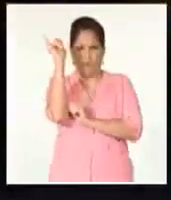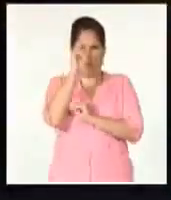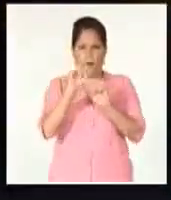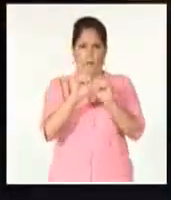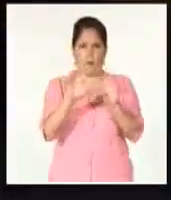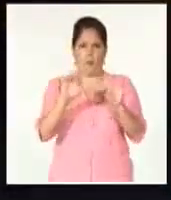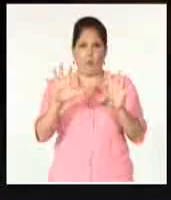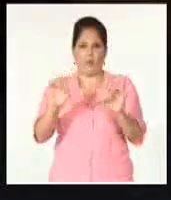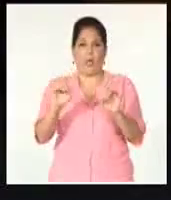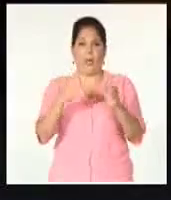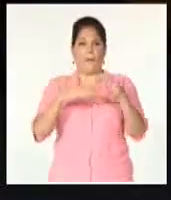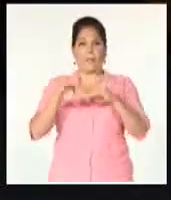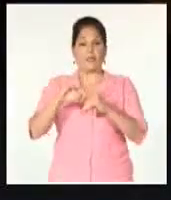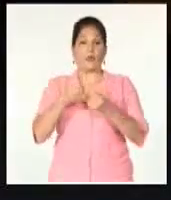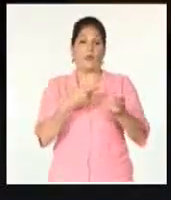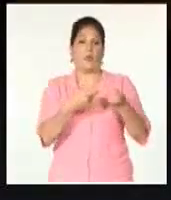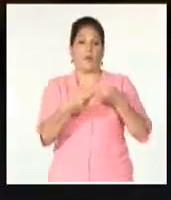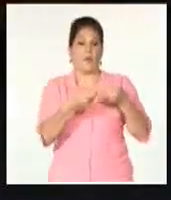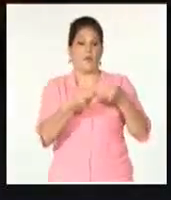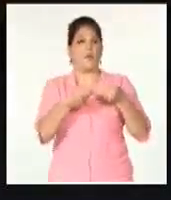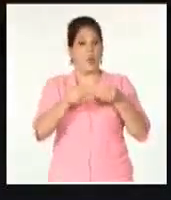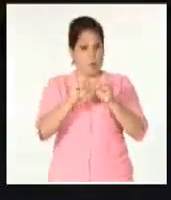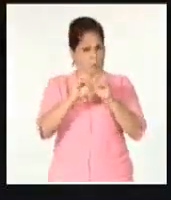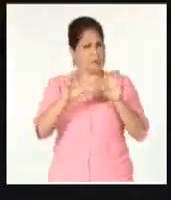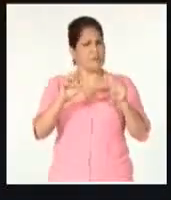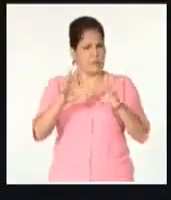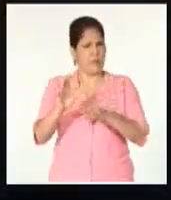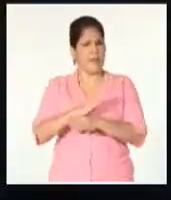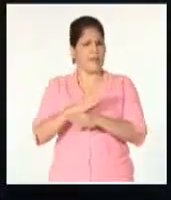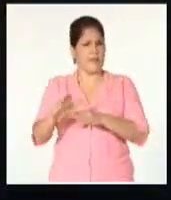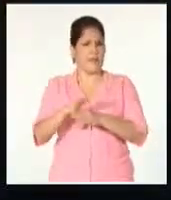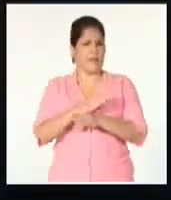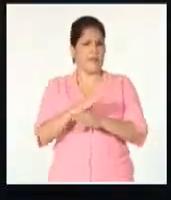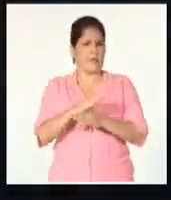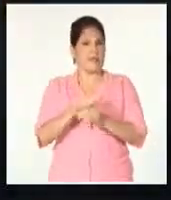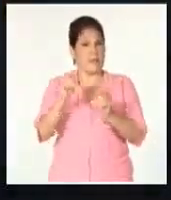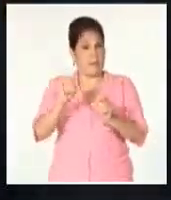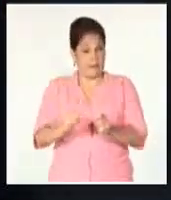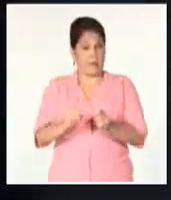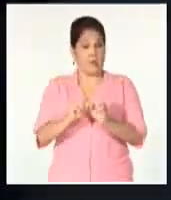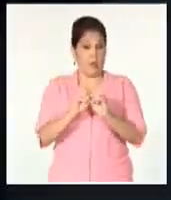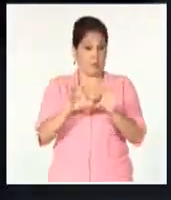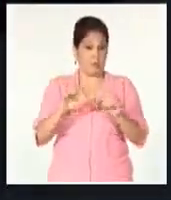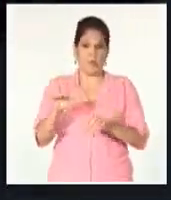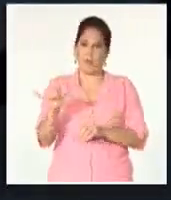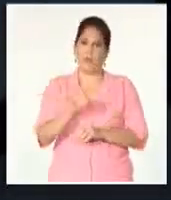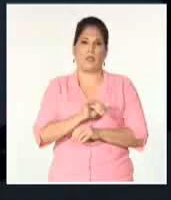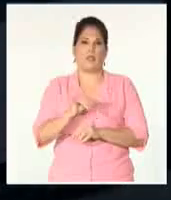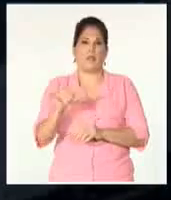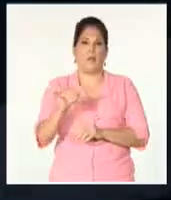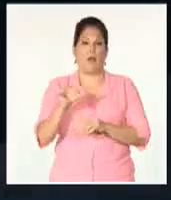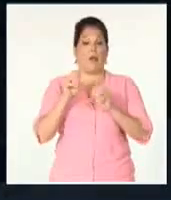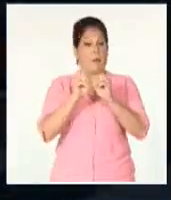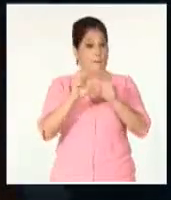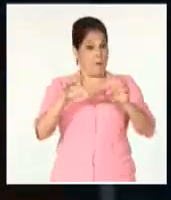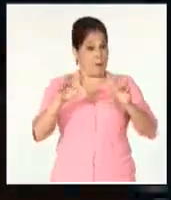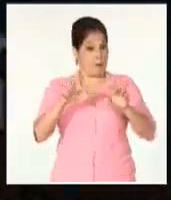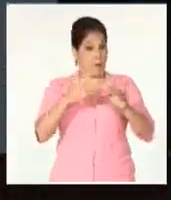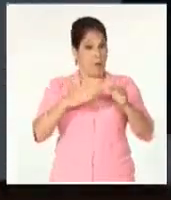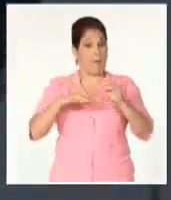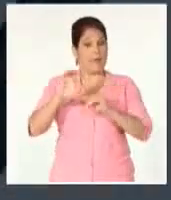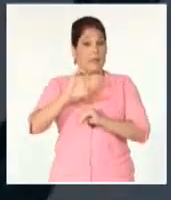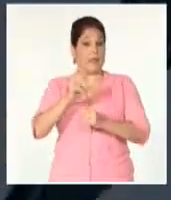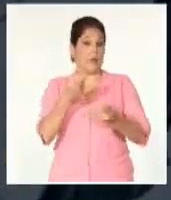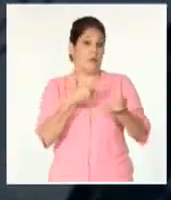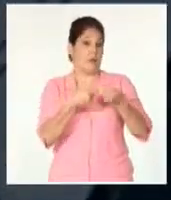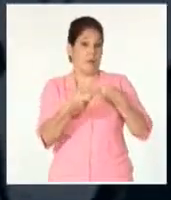sitio web del Minsin y que reprodujeron varios medios de prensa y no pocos usuarios en redes sociales. En su publicación, el Minsin destacaba el